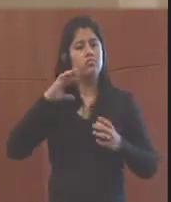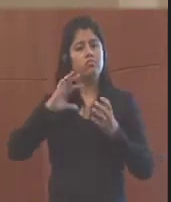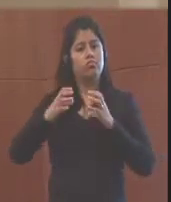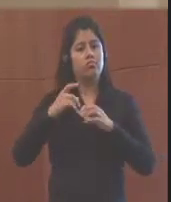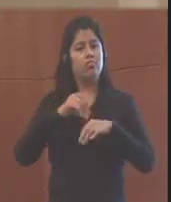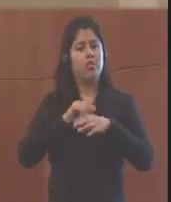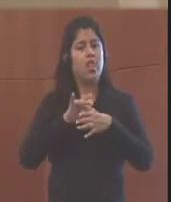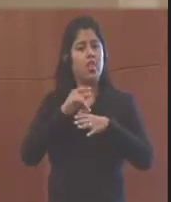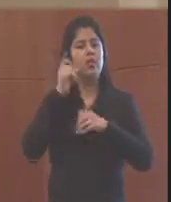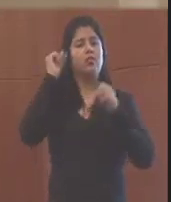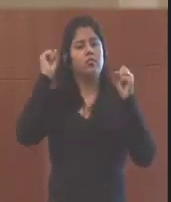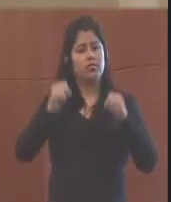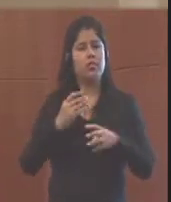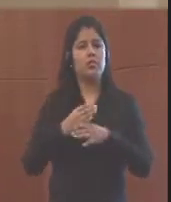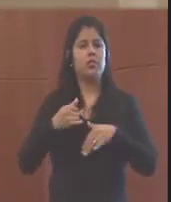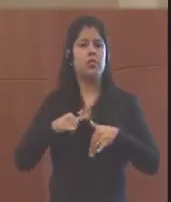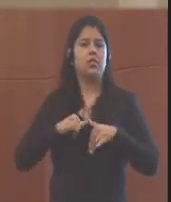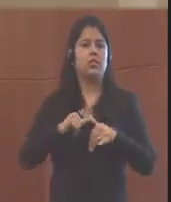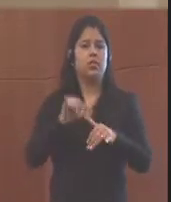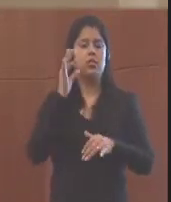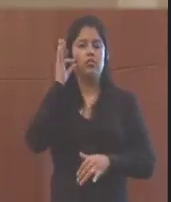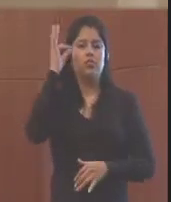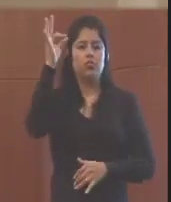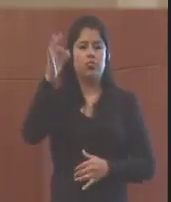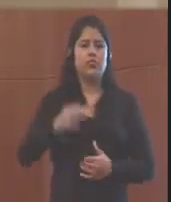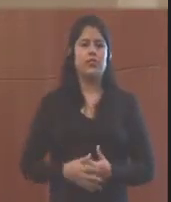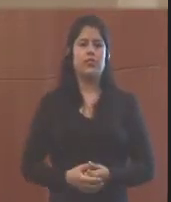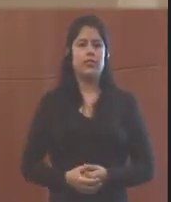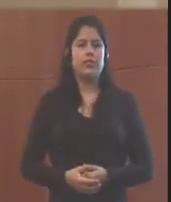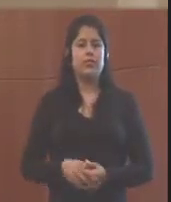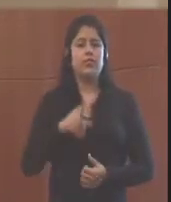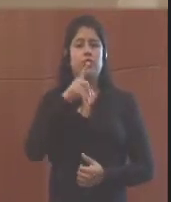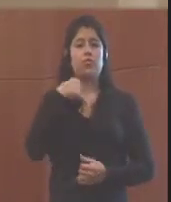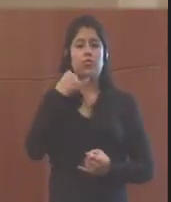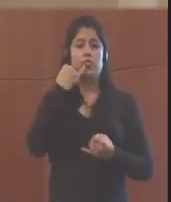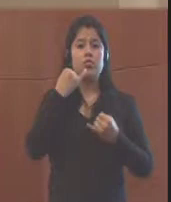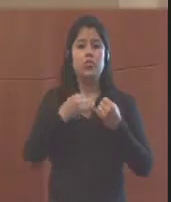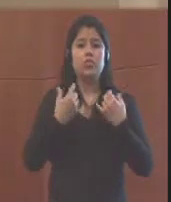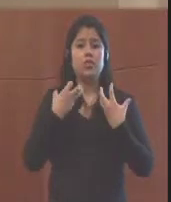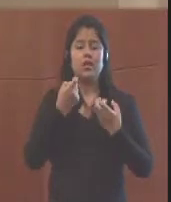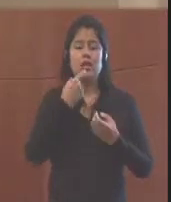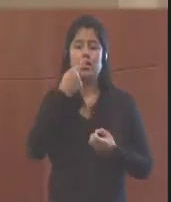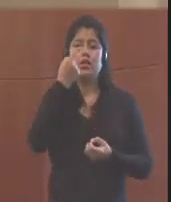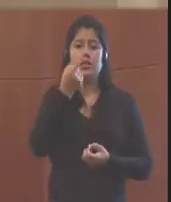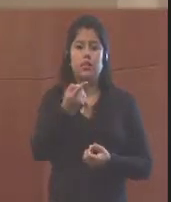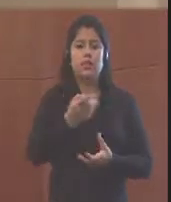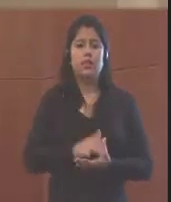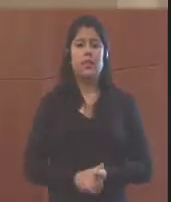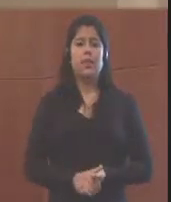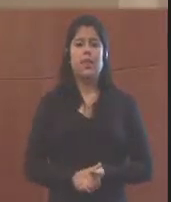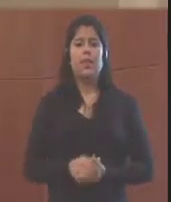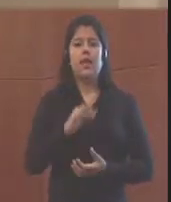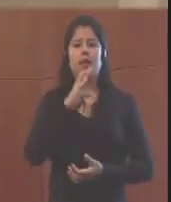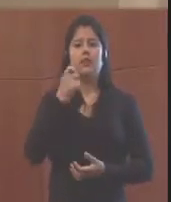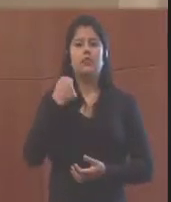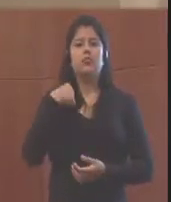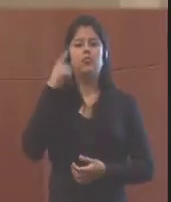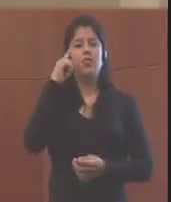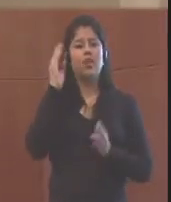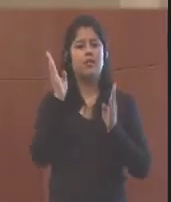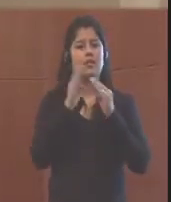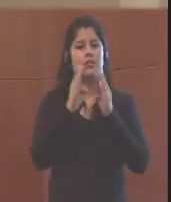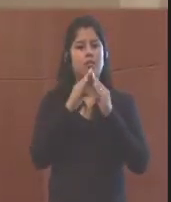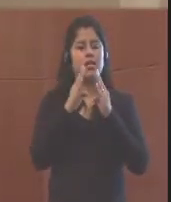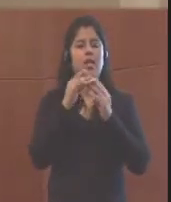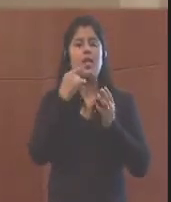género en la región y esperamos continuar en el futuro. Lo último que quería mencionar es un seminario en la